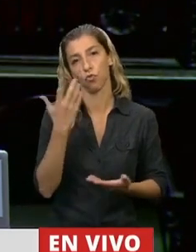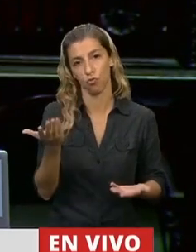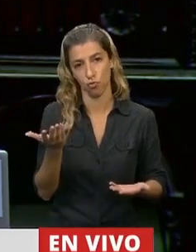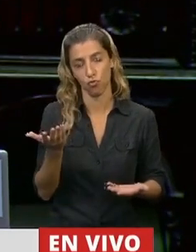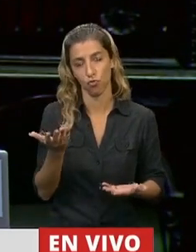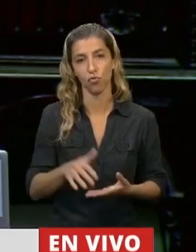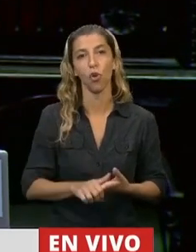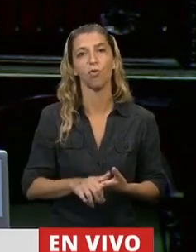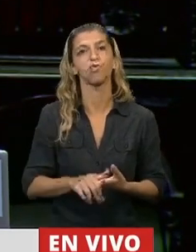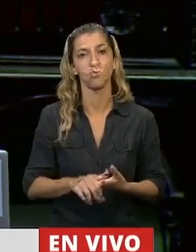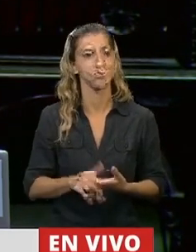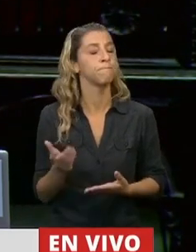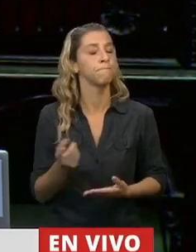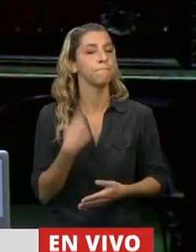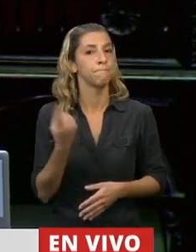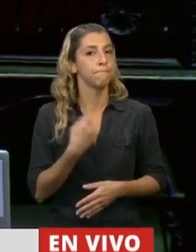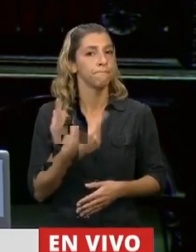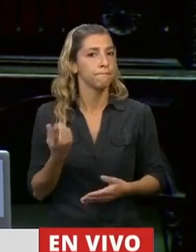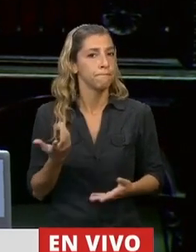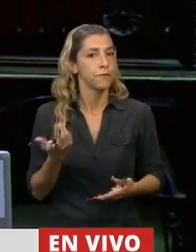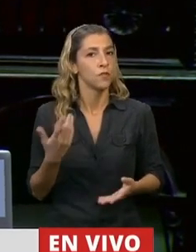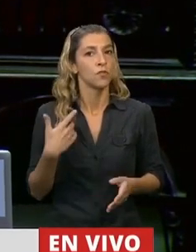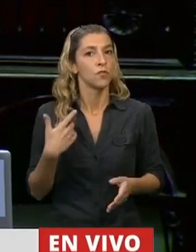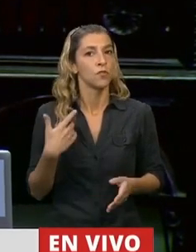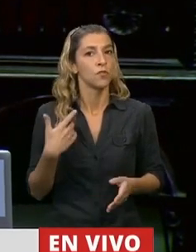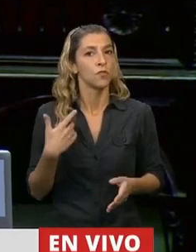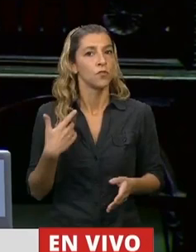que no se puede seguir desvirtuando las cuestiones de privilegio.